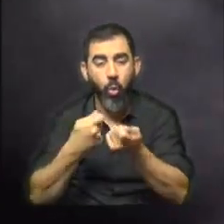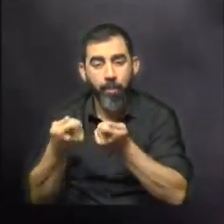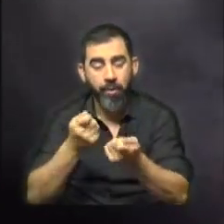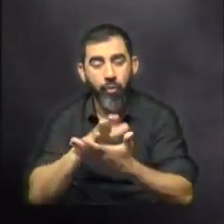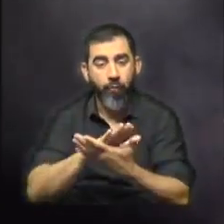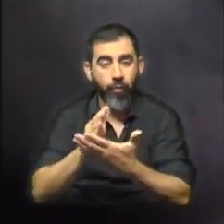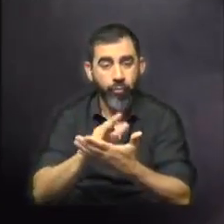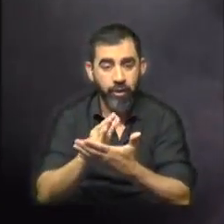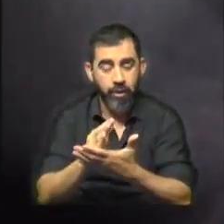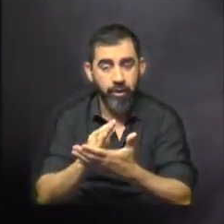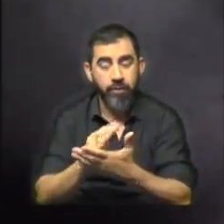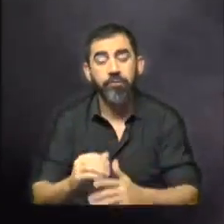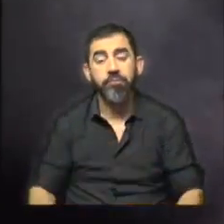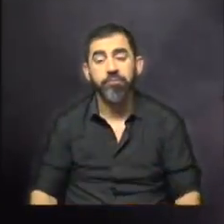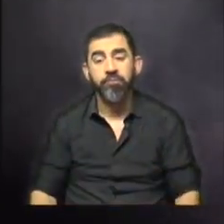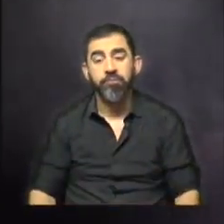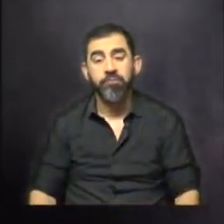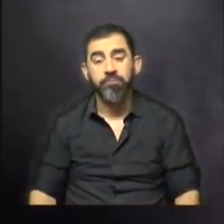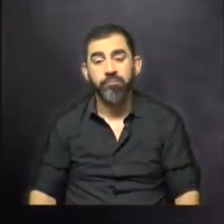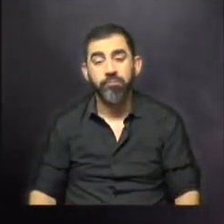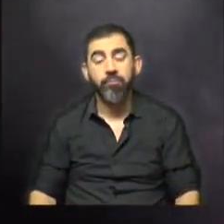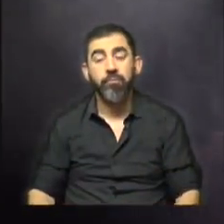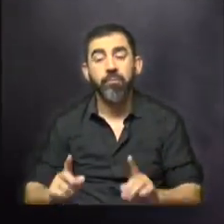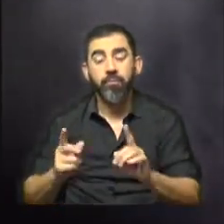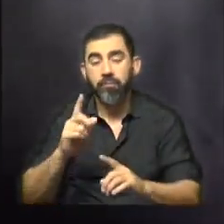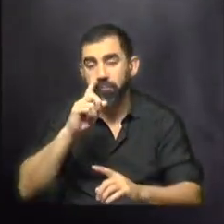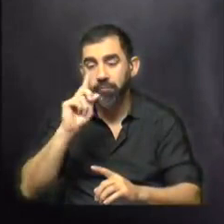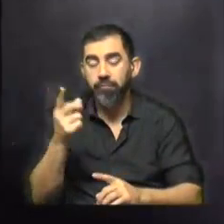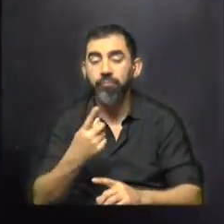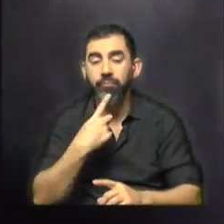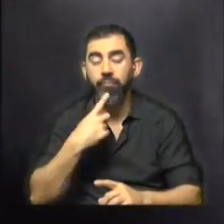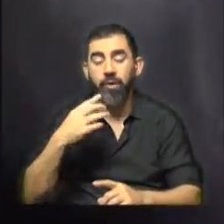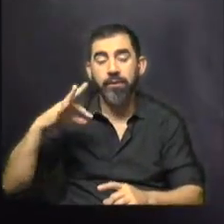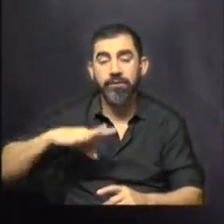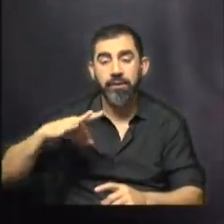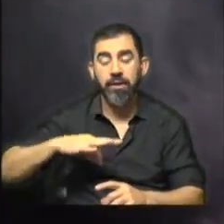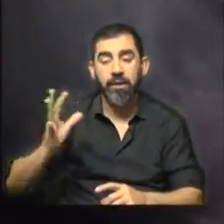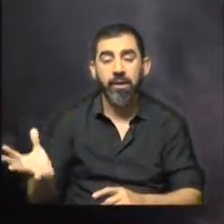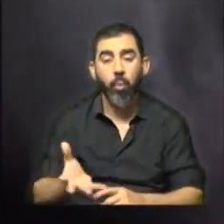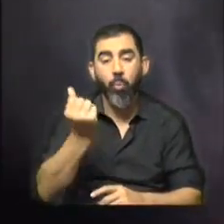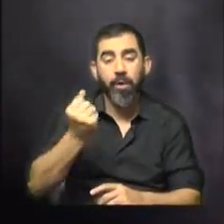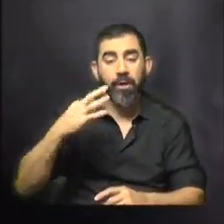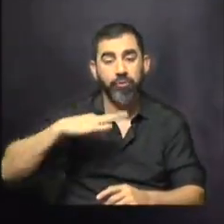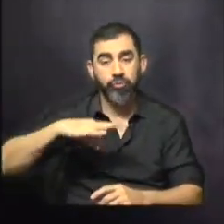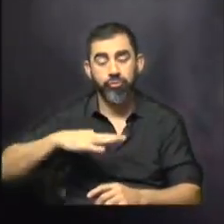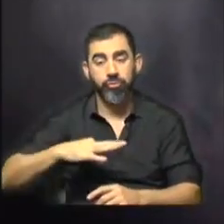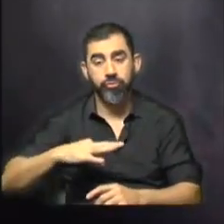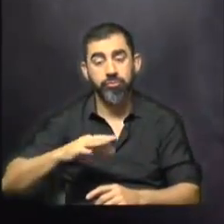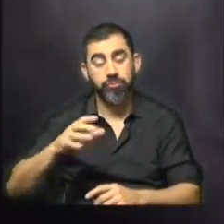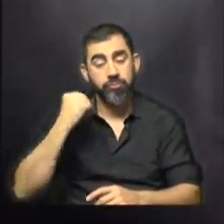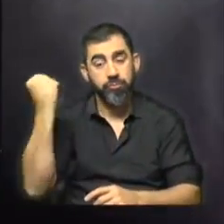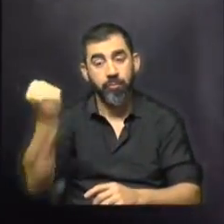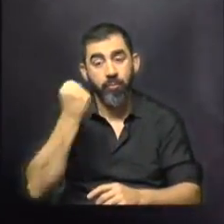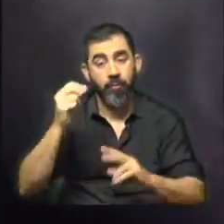y también creo que se debe acelerar la política salarial y de recuperación de los salarios que tienen una incidencia